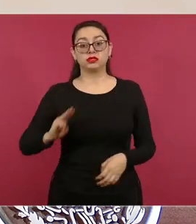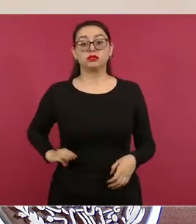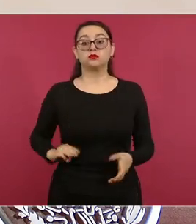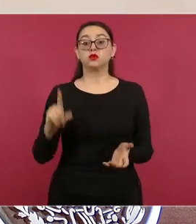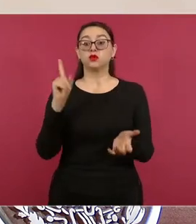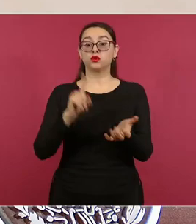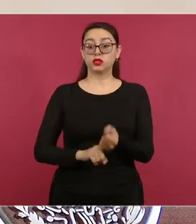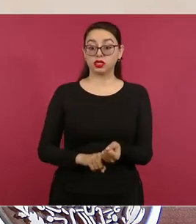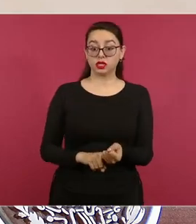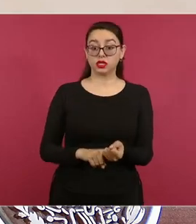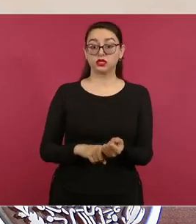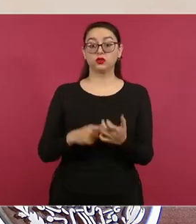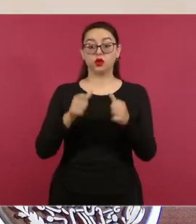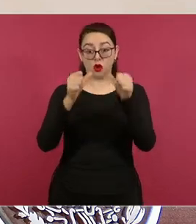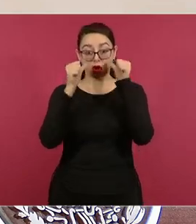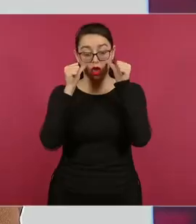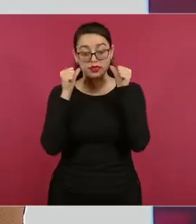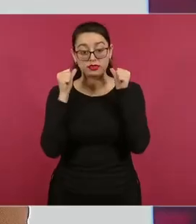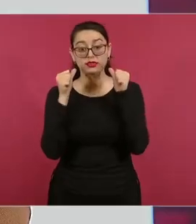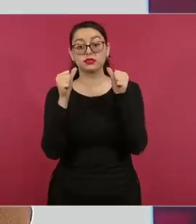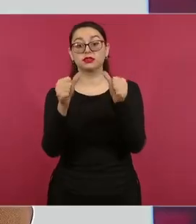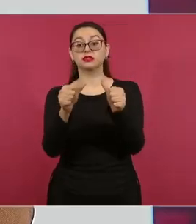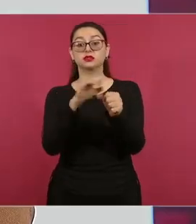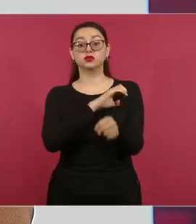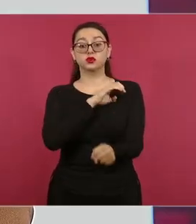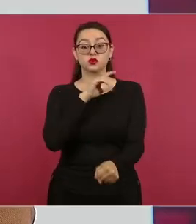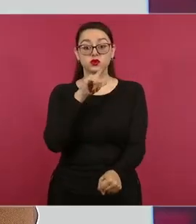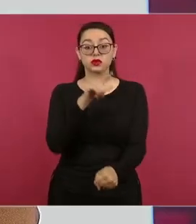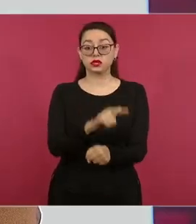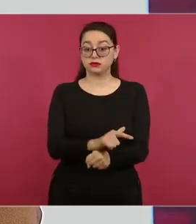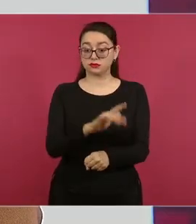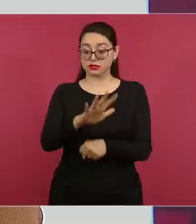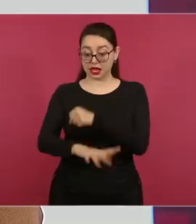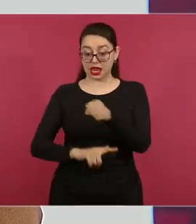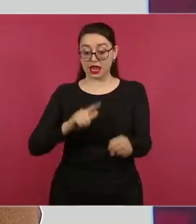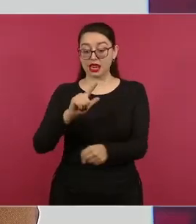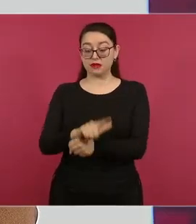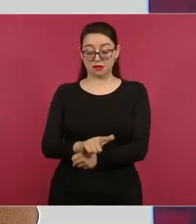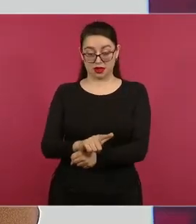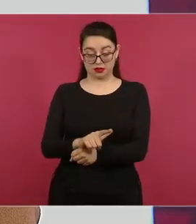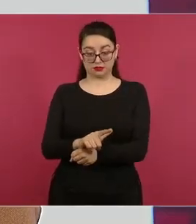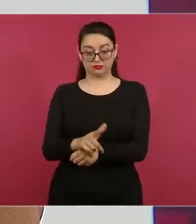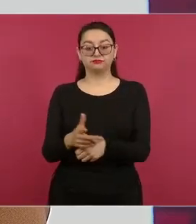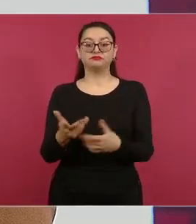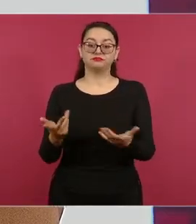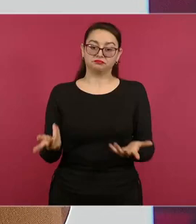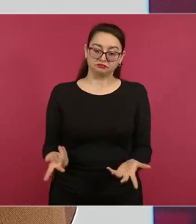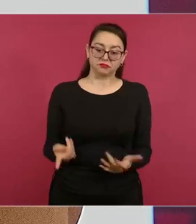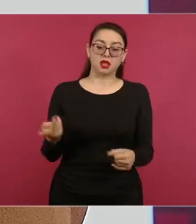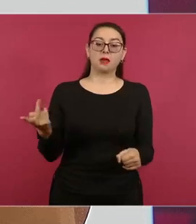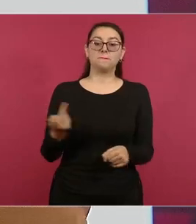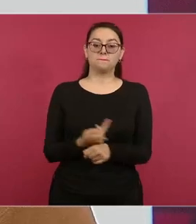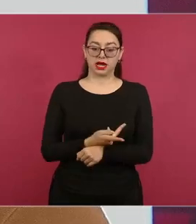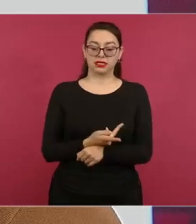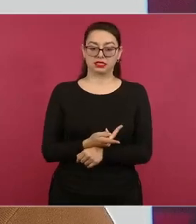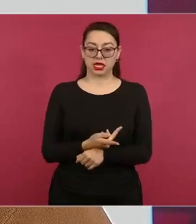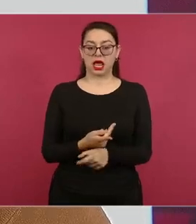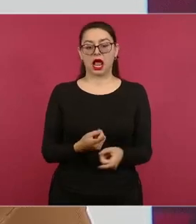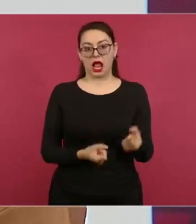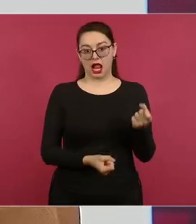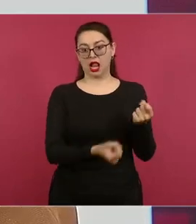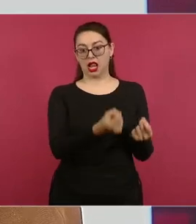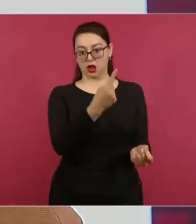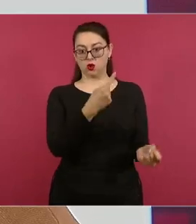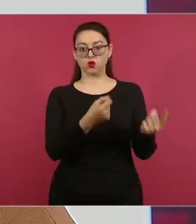que se dediquen a la atención del maltrato animal. Porque efectivamente en muchos lugares